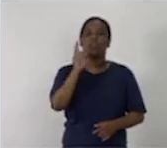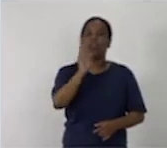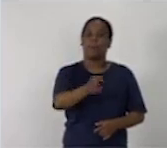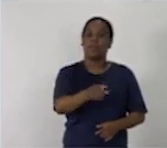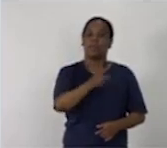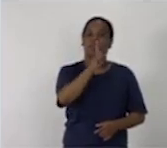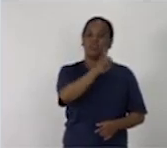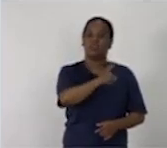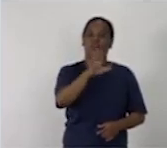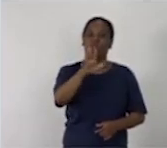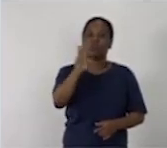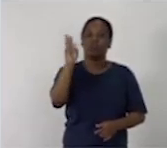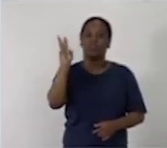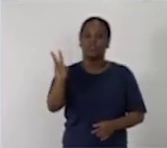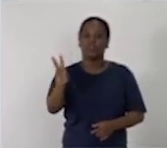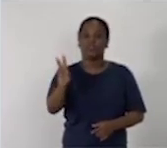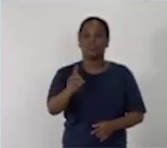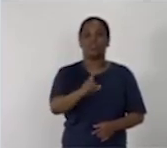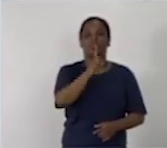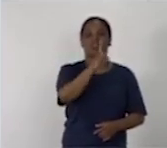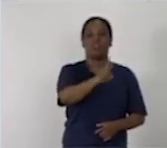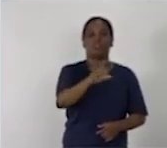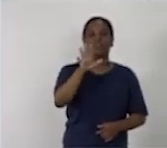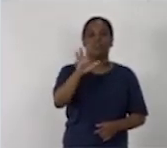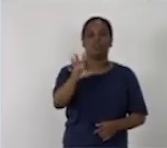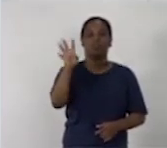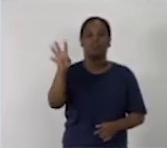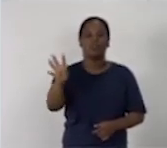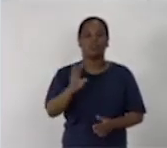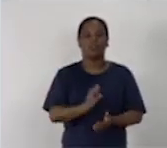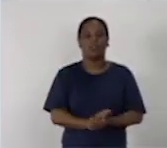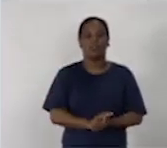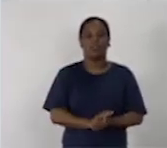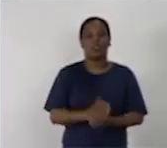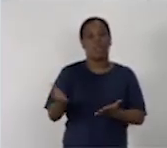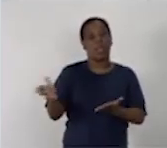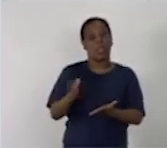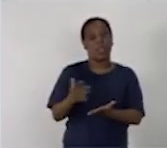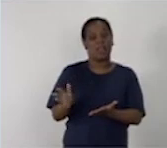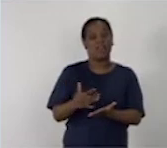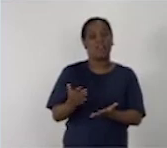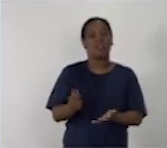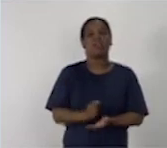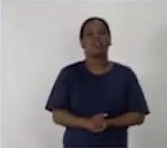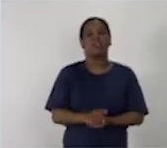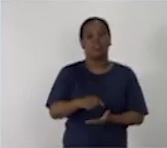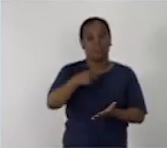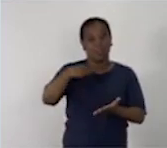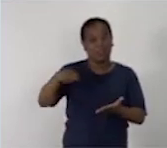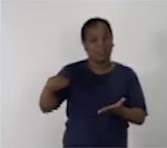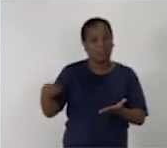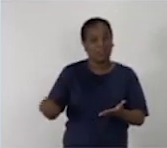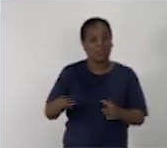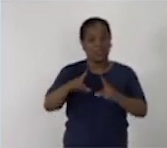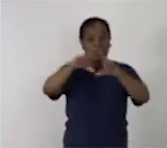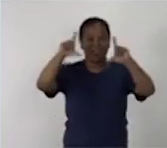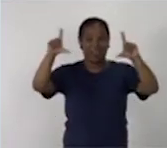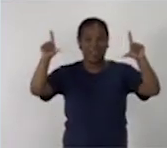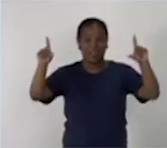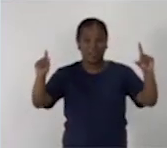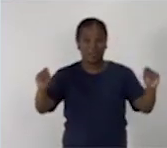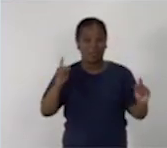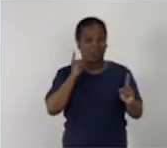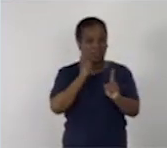153 y 154. En las libretas les debe quedar el recuadro que